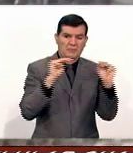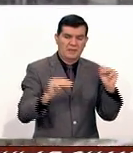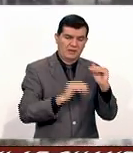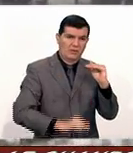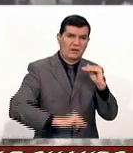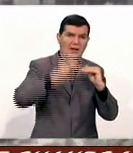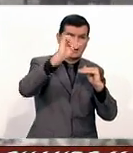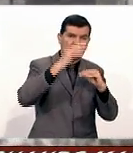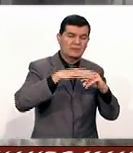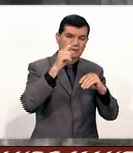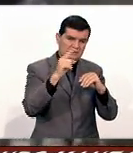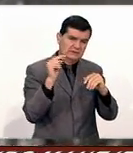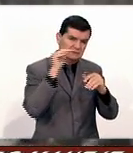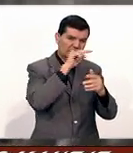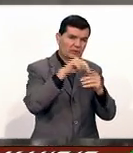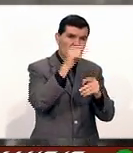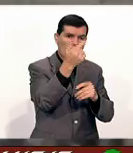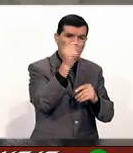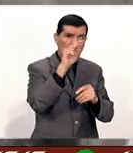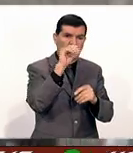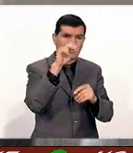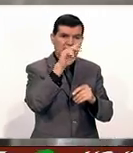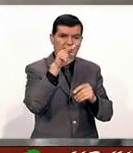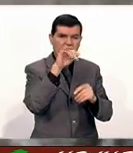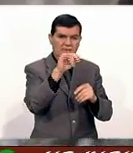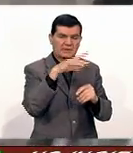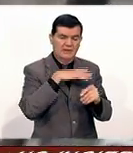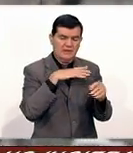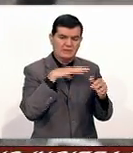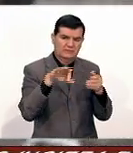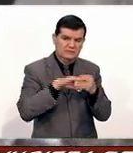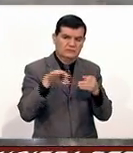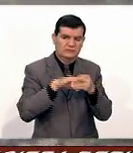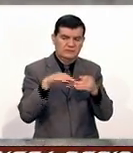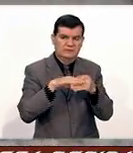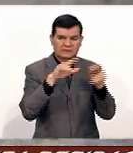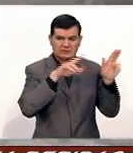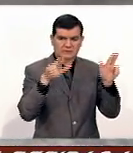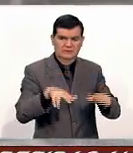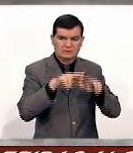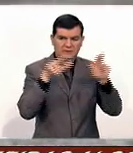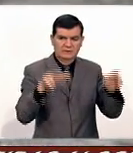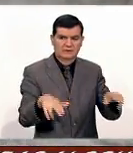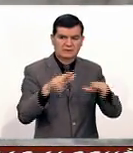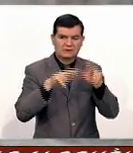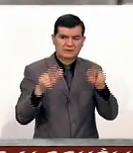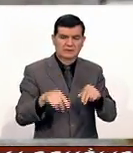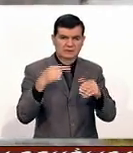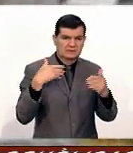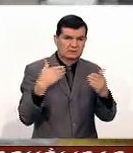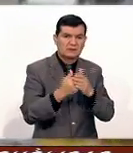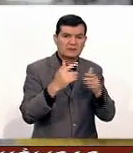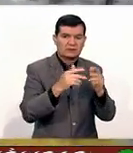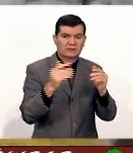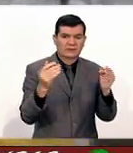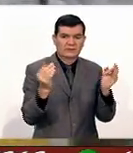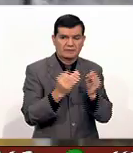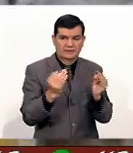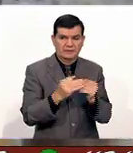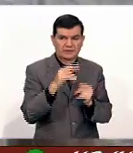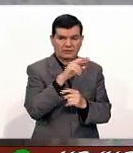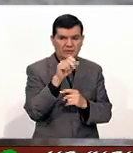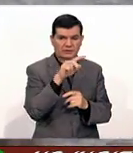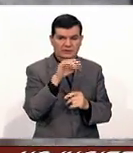sobre el Imel del Mar, en donde se registran constantemente nevadas durante esta temporada. La